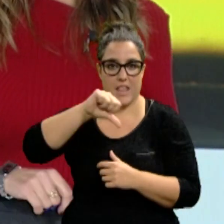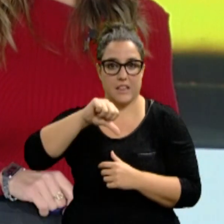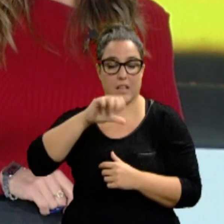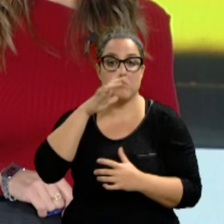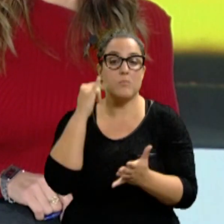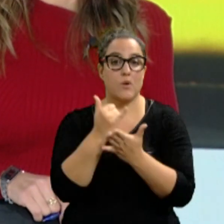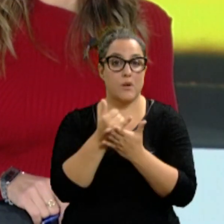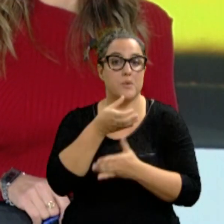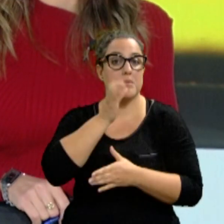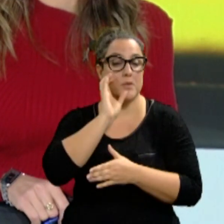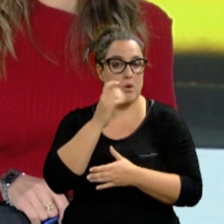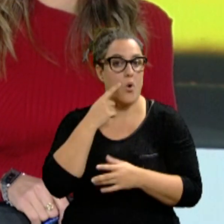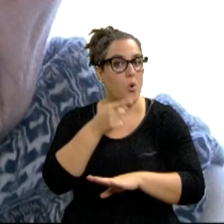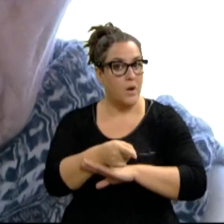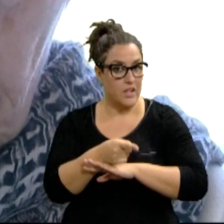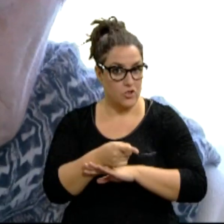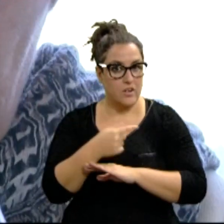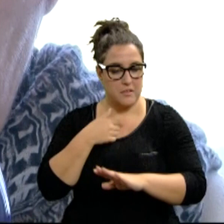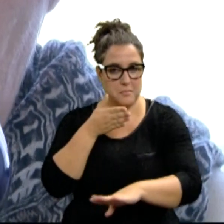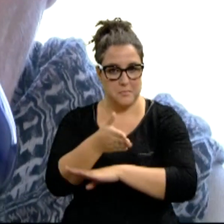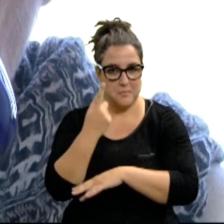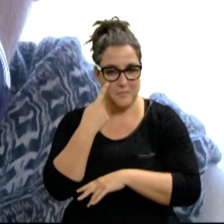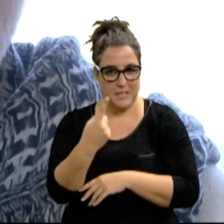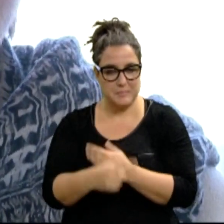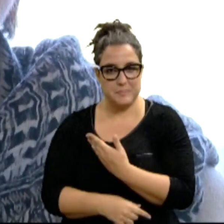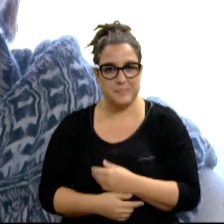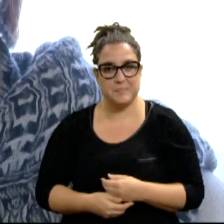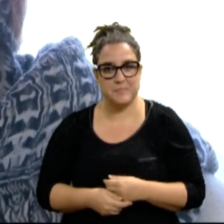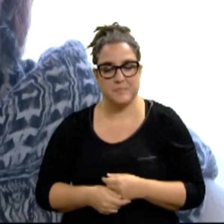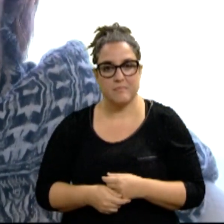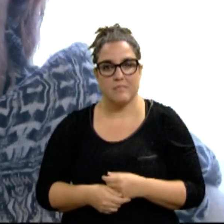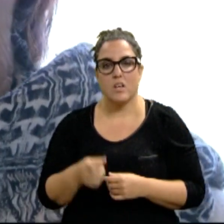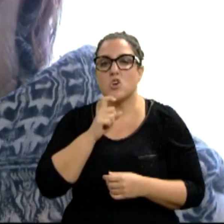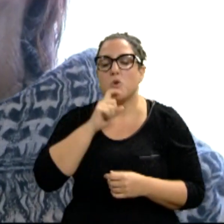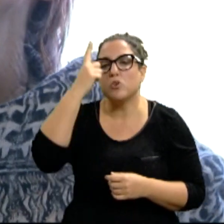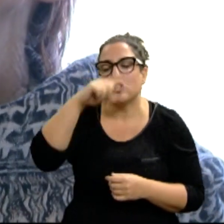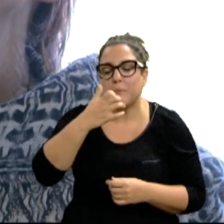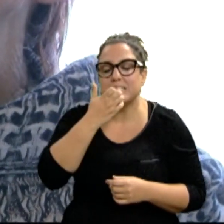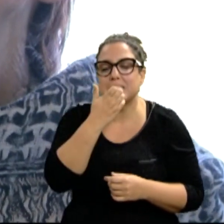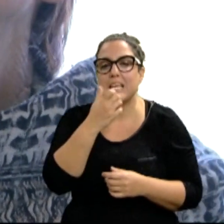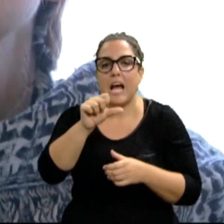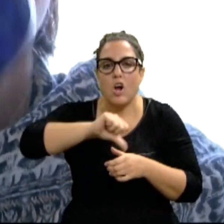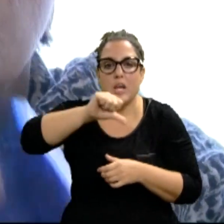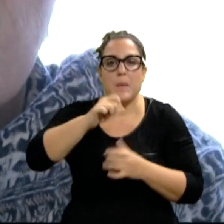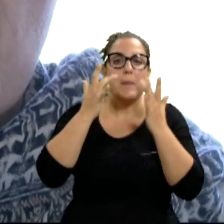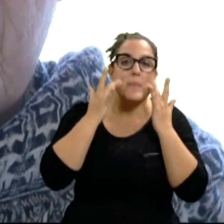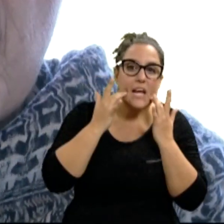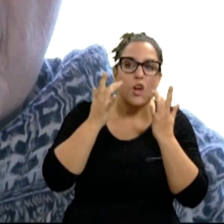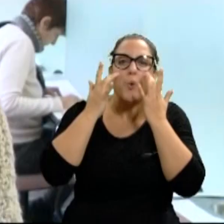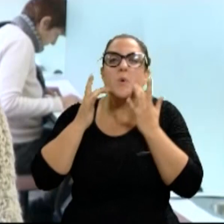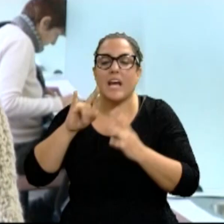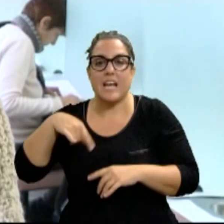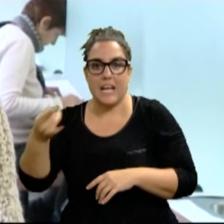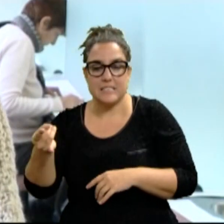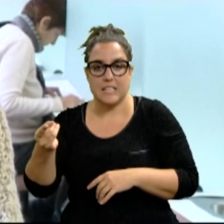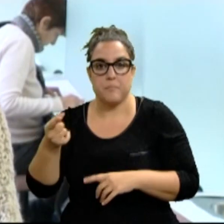Nosotros hemos estado en una de ellas. ¿Cómo saber si un aceite de oliva es virgen o es virgen extra? Para que sea extra